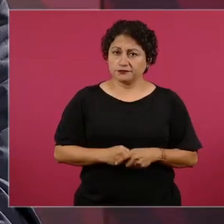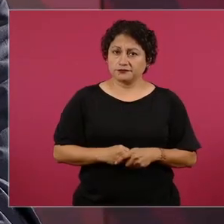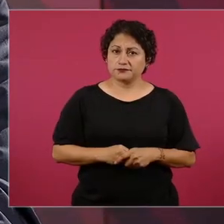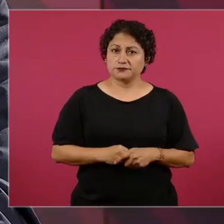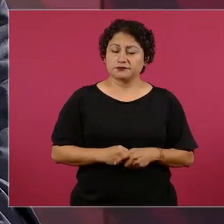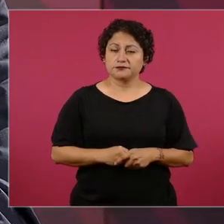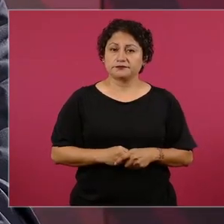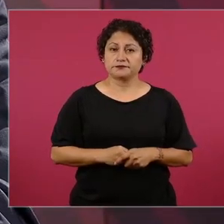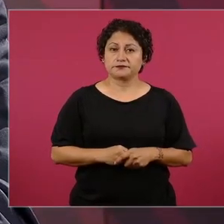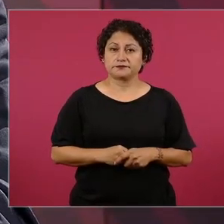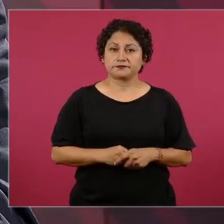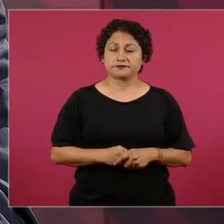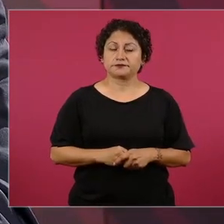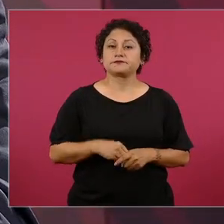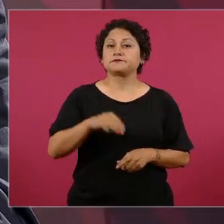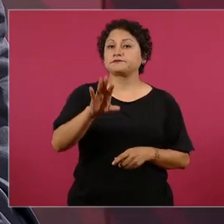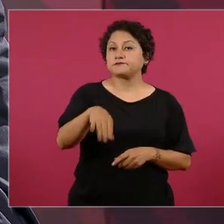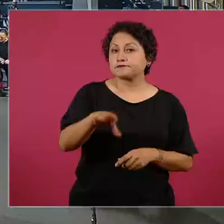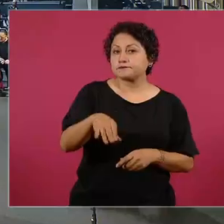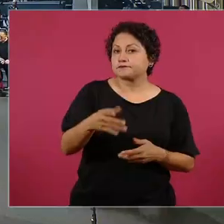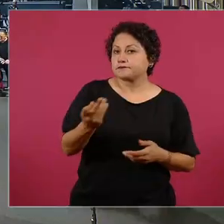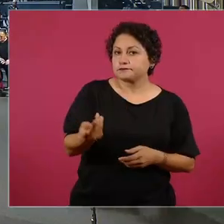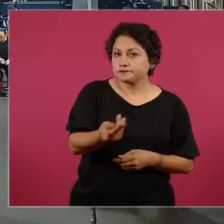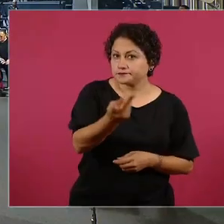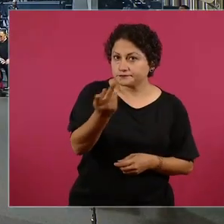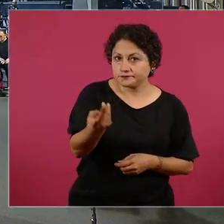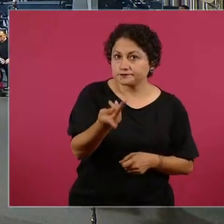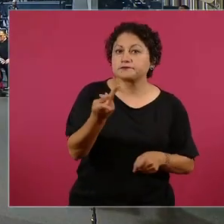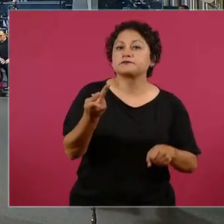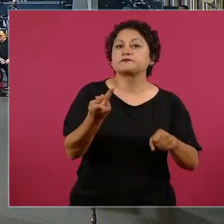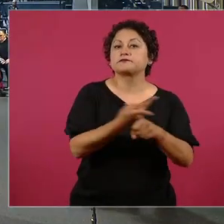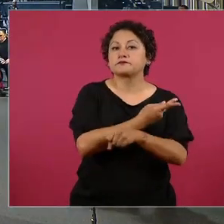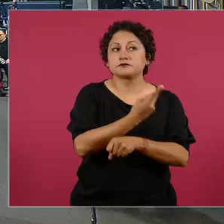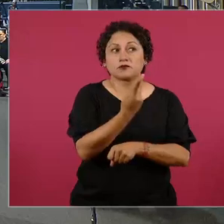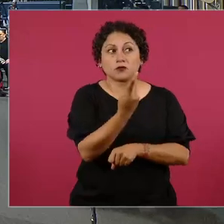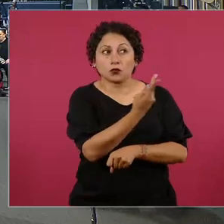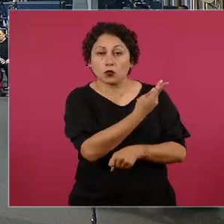¿cuál sería el origen entonces presidente de esta acción conjunta?